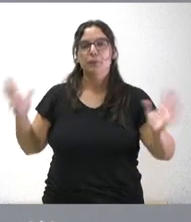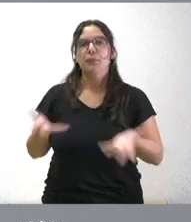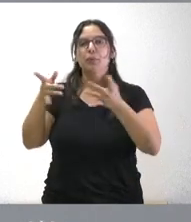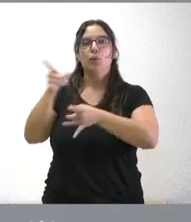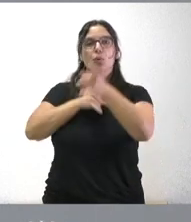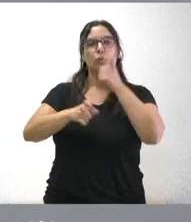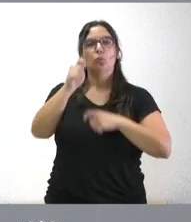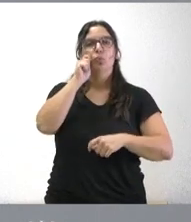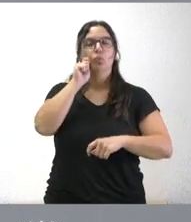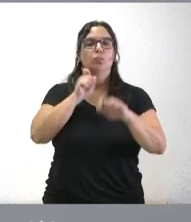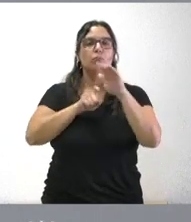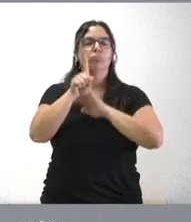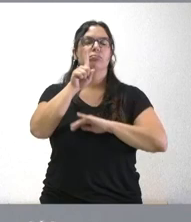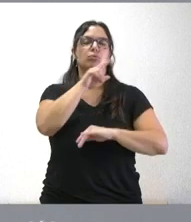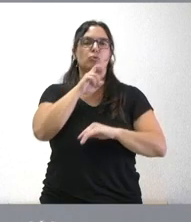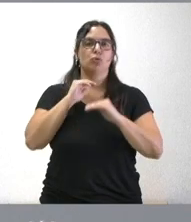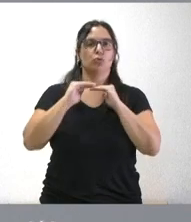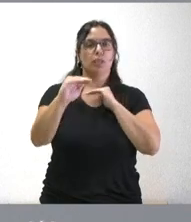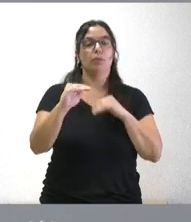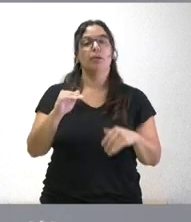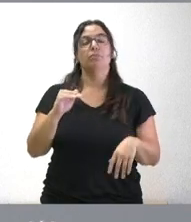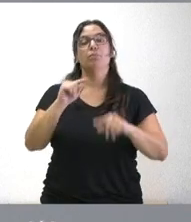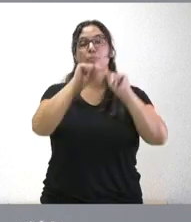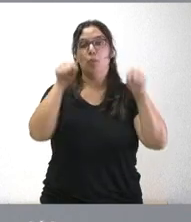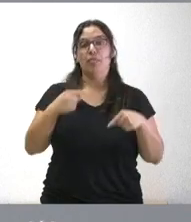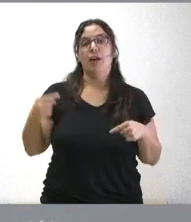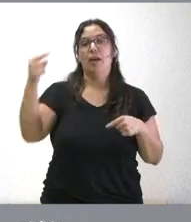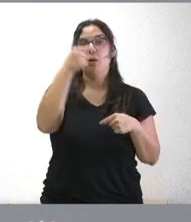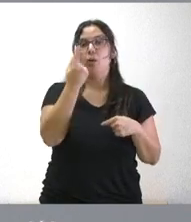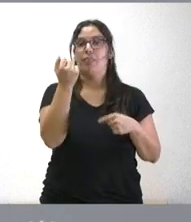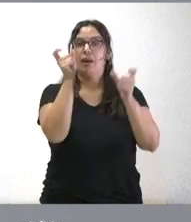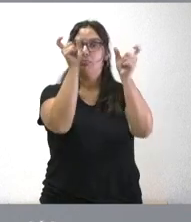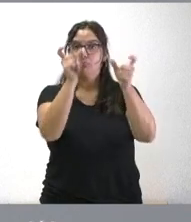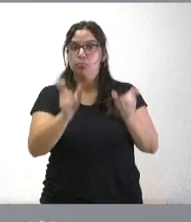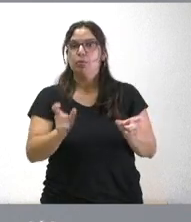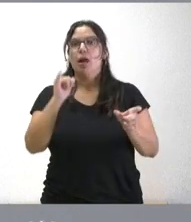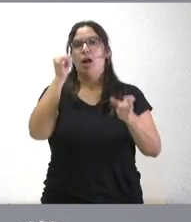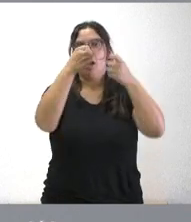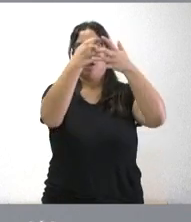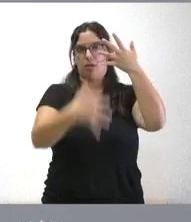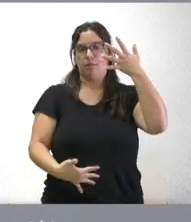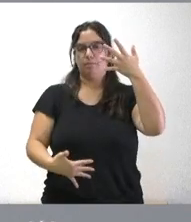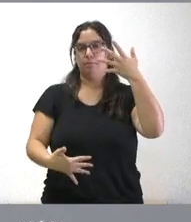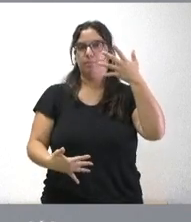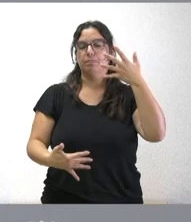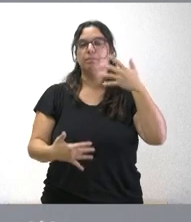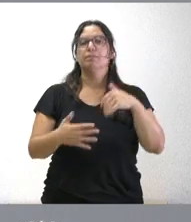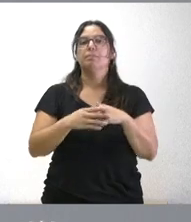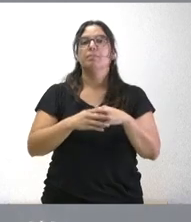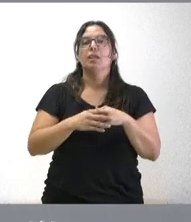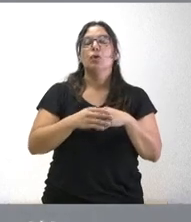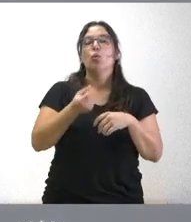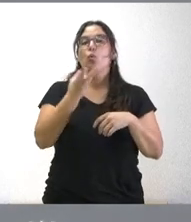Tienen ustedes, para cada una de las provincias, el importe que se otorga, el número de